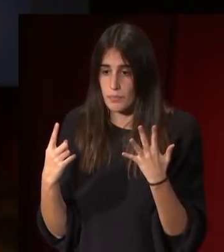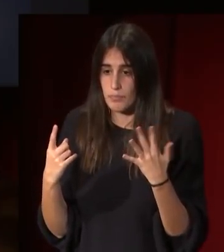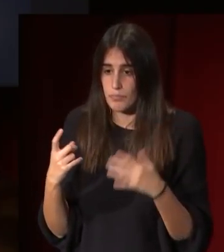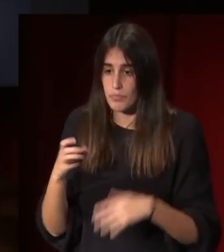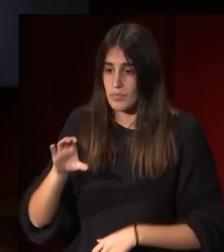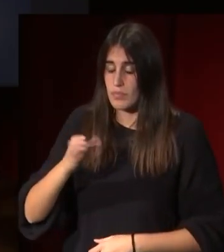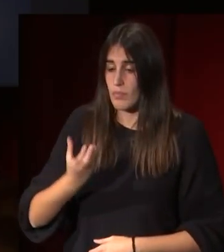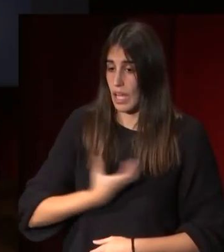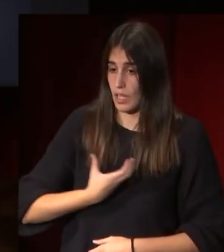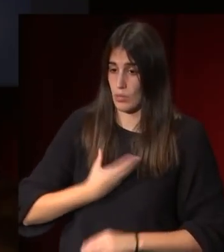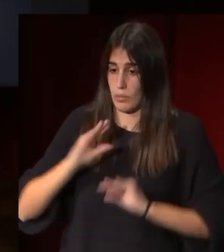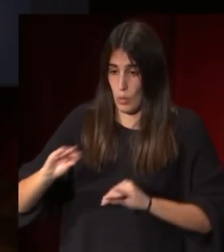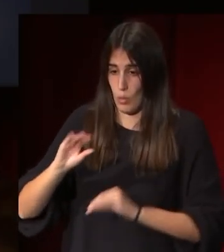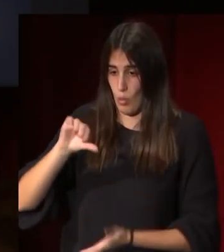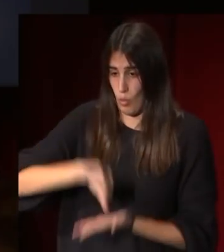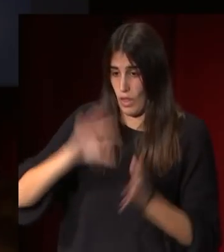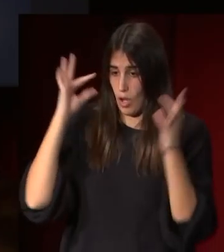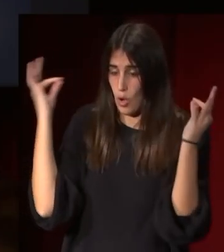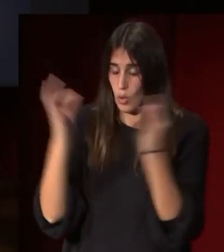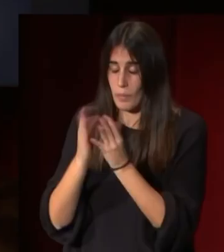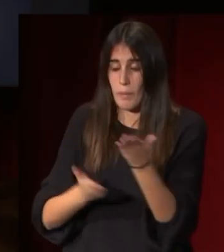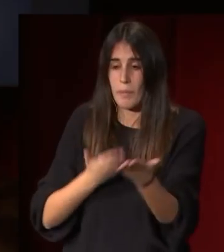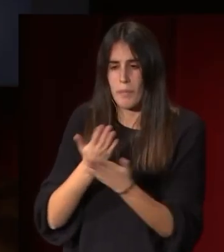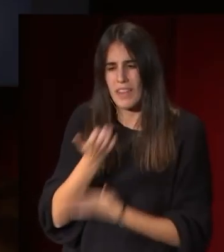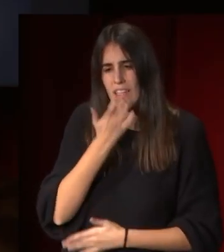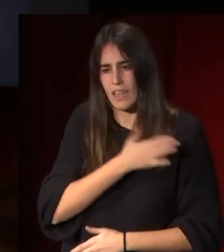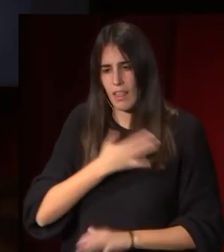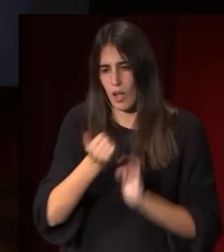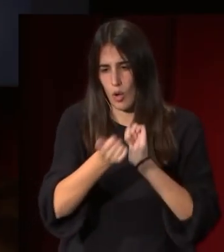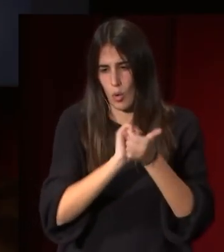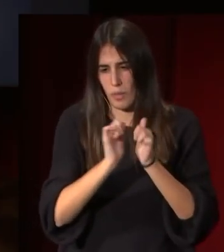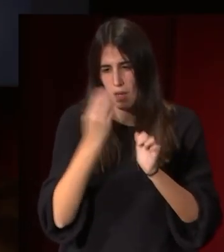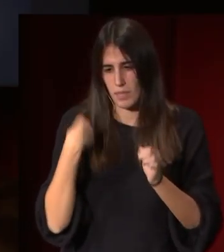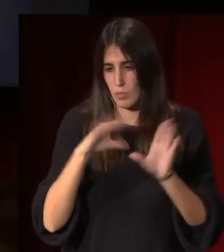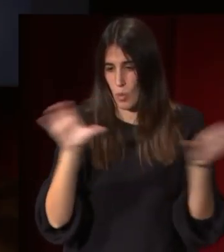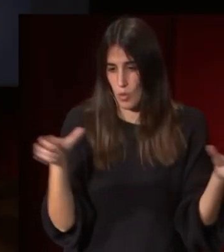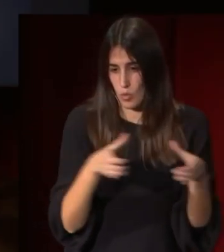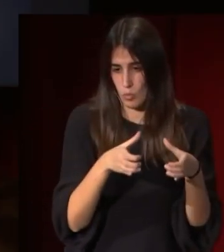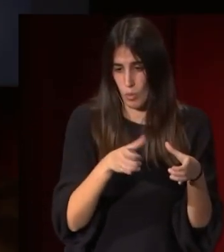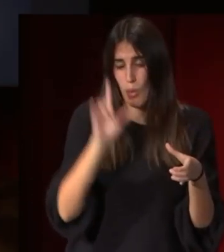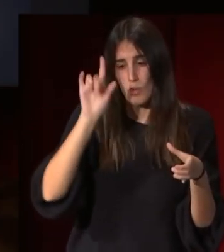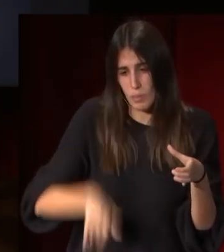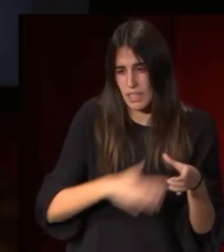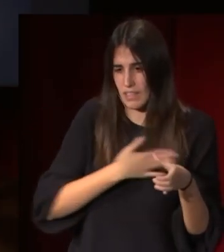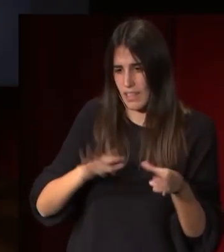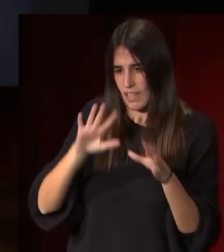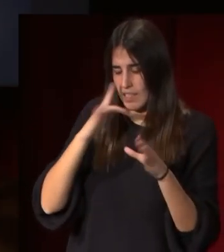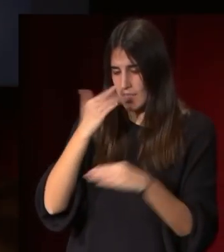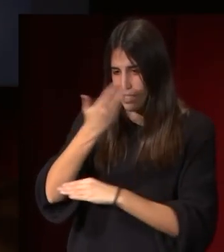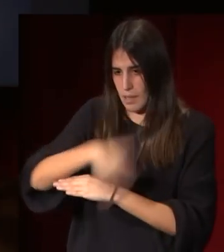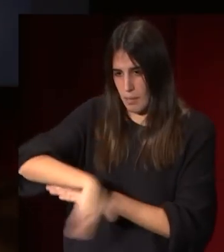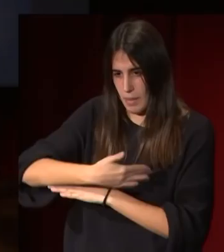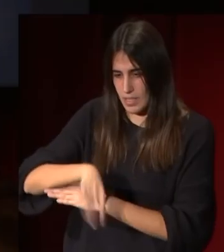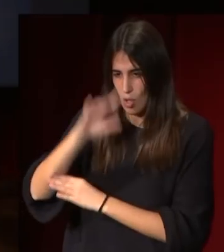Ayuntamiento de Priego solicita la posibilidad de hacer una réplica de este grupo para colocarlo también en un paseo de